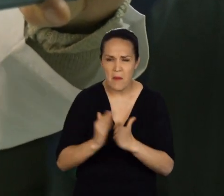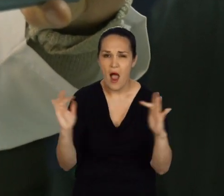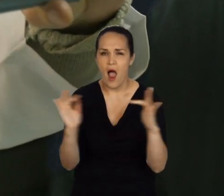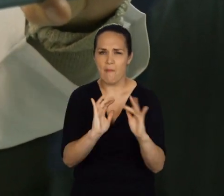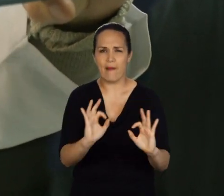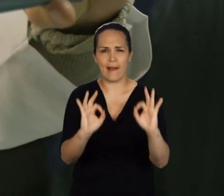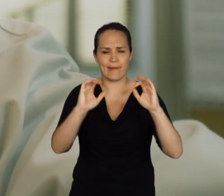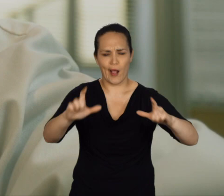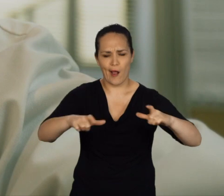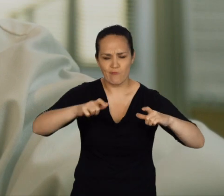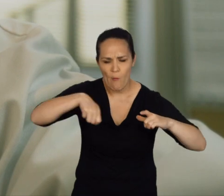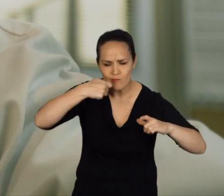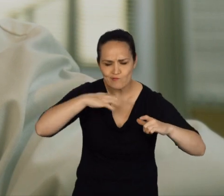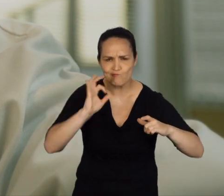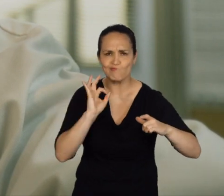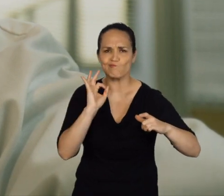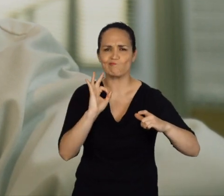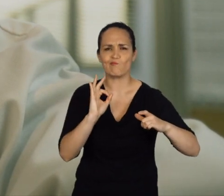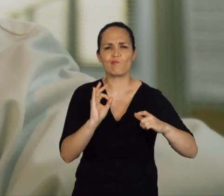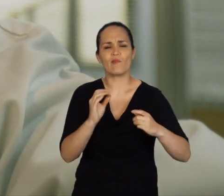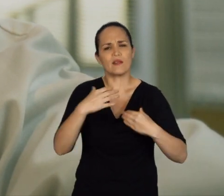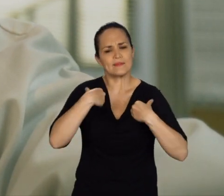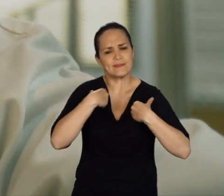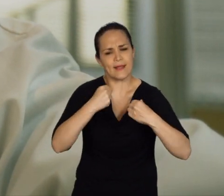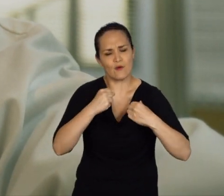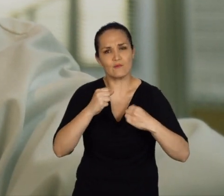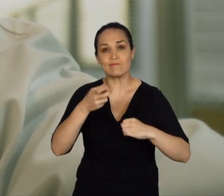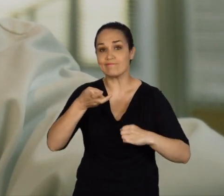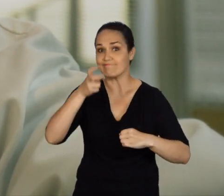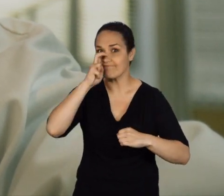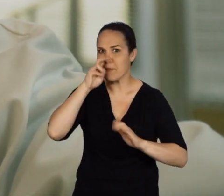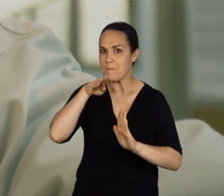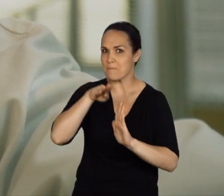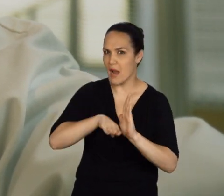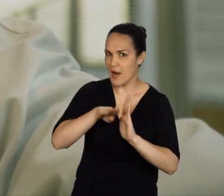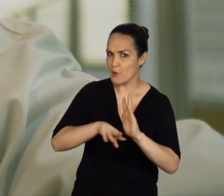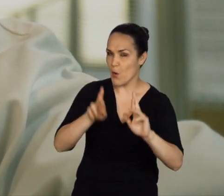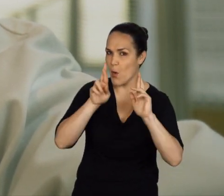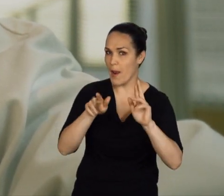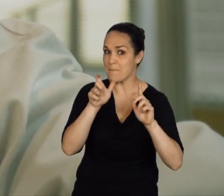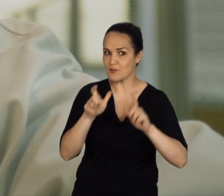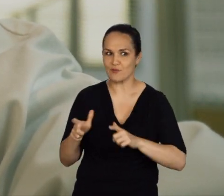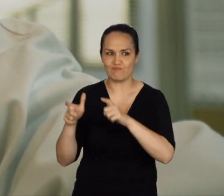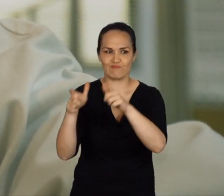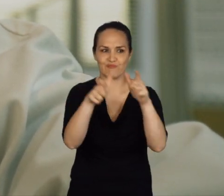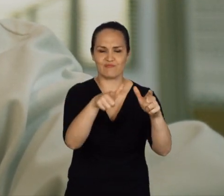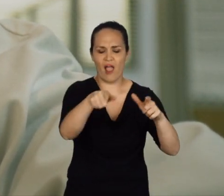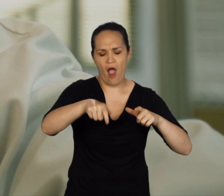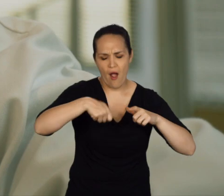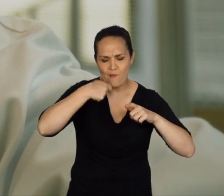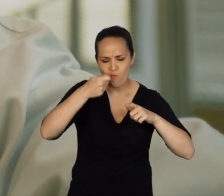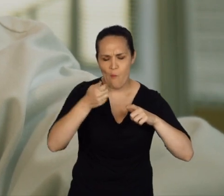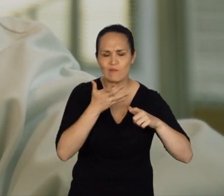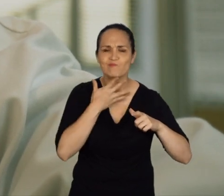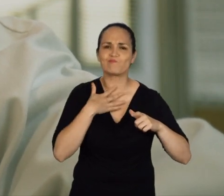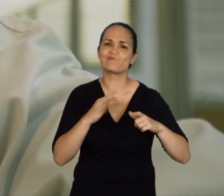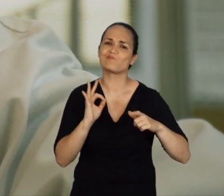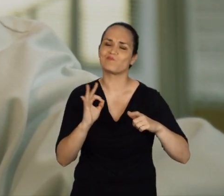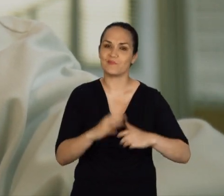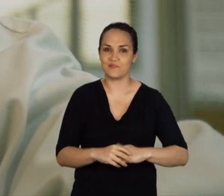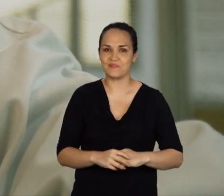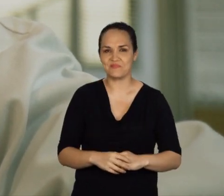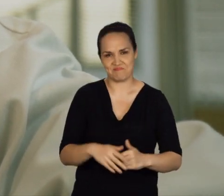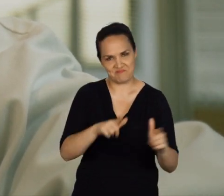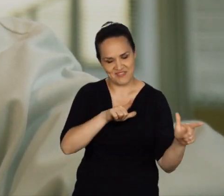el mejor plato de muy buena calidad, nutritivo, saludable y muy económico para que tus pacientes lo degusten con todo